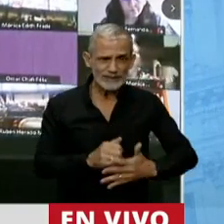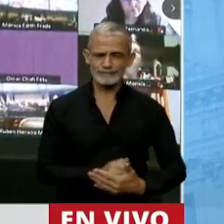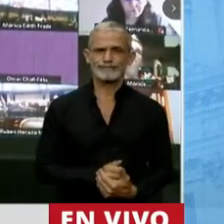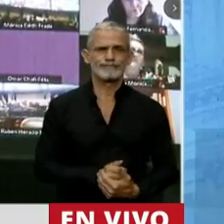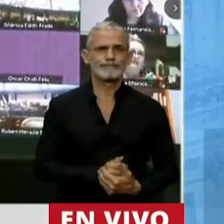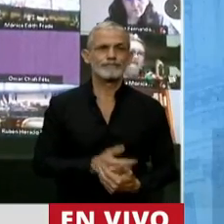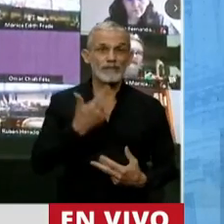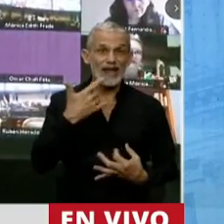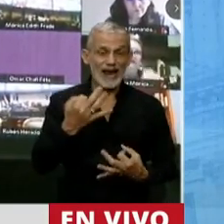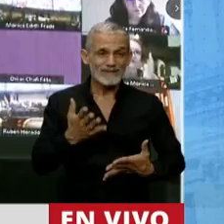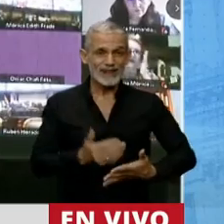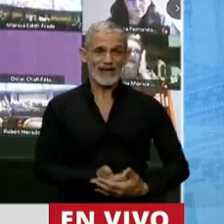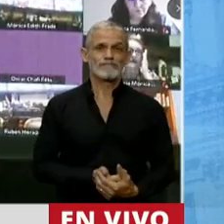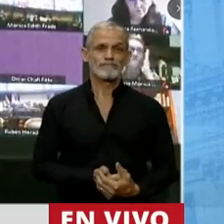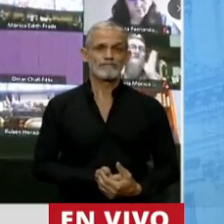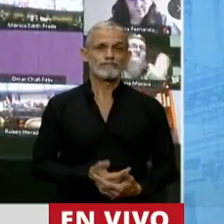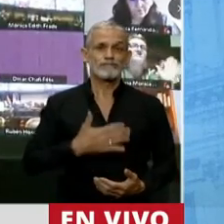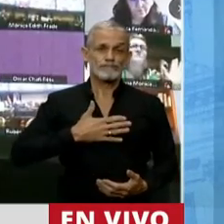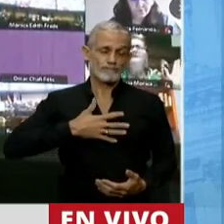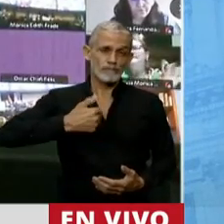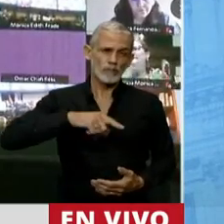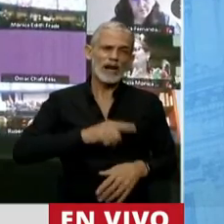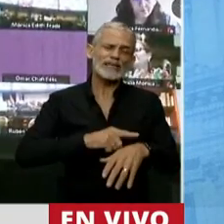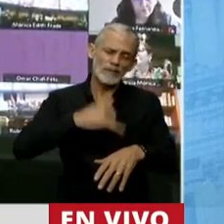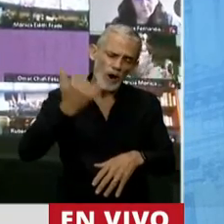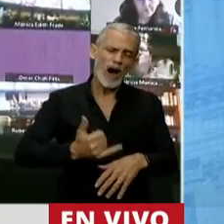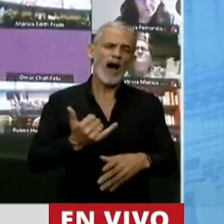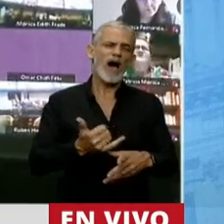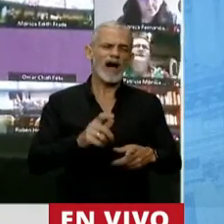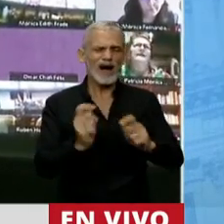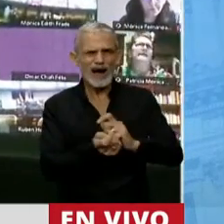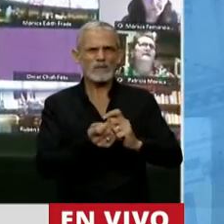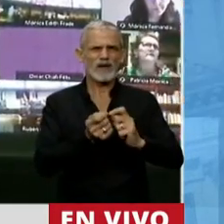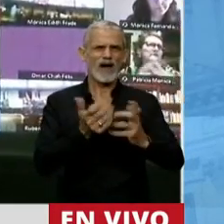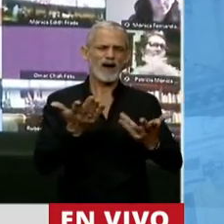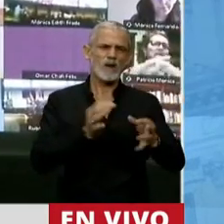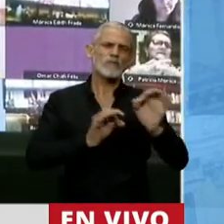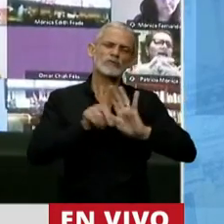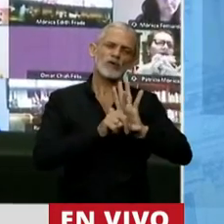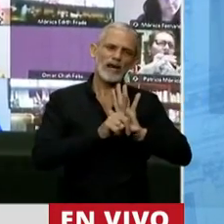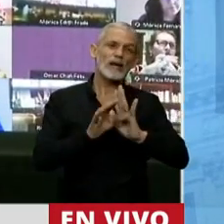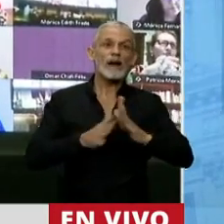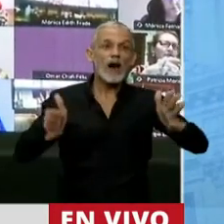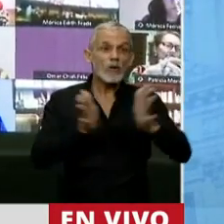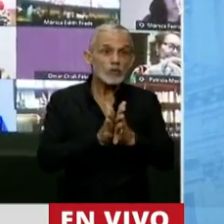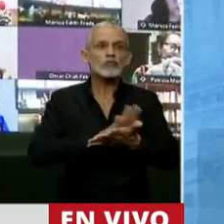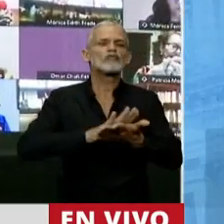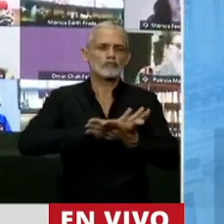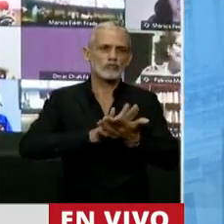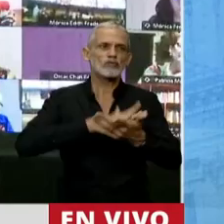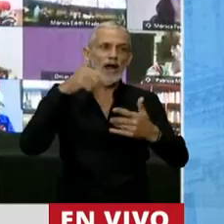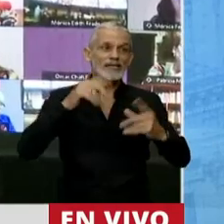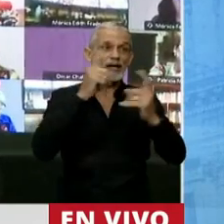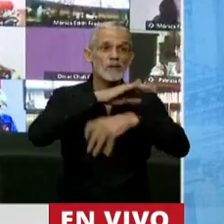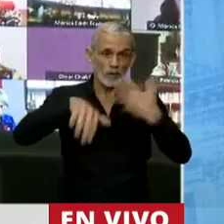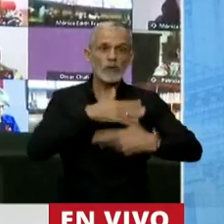La verdad, señor presidente, es que estamos a tiempo de revertir el rumbo para juntos salir de